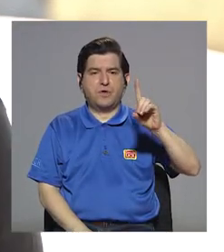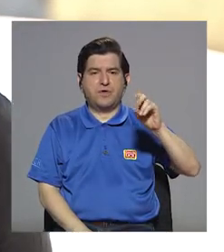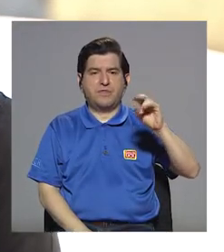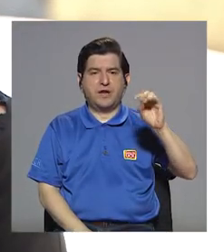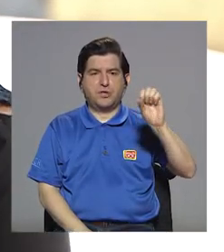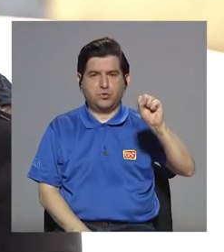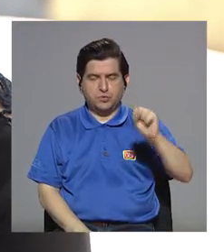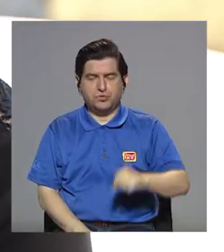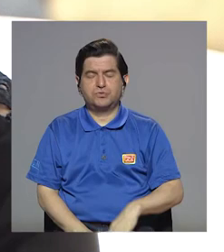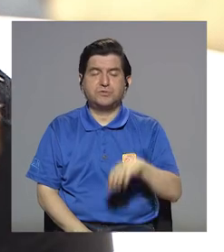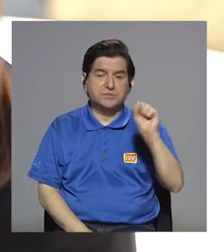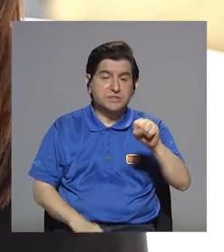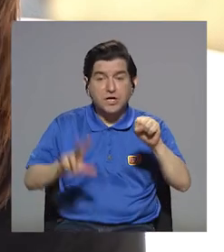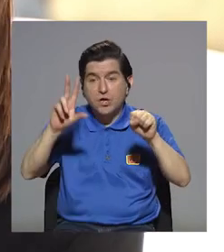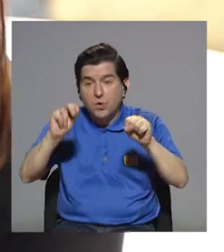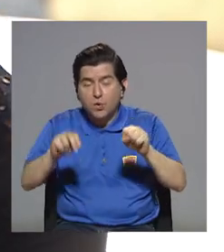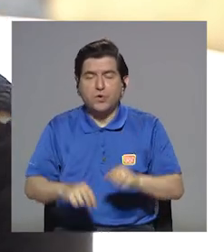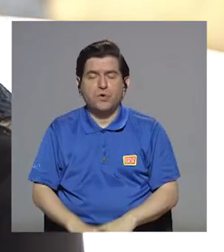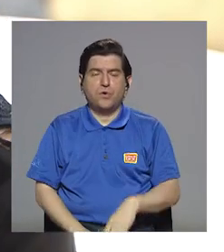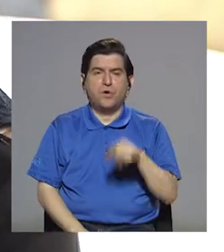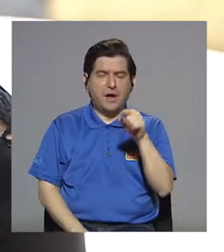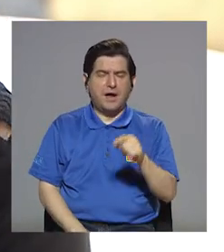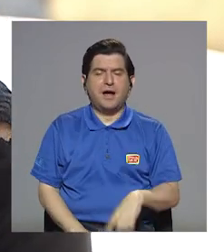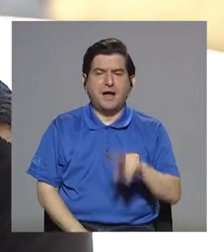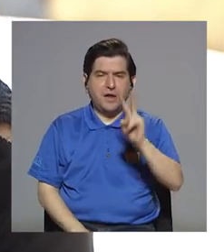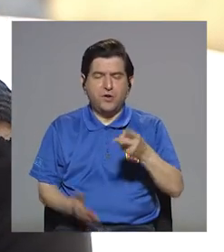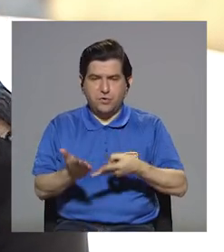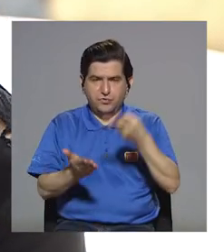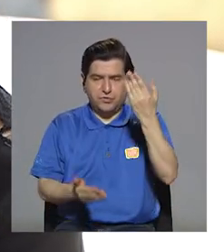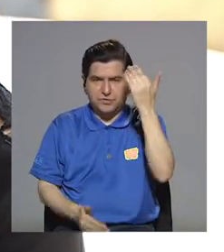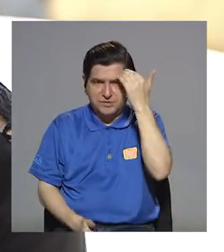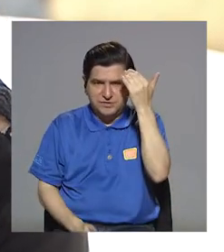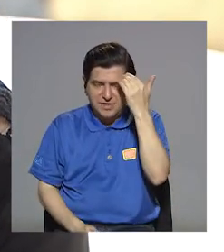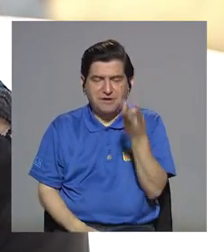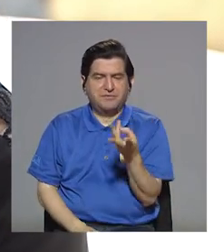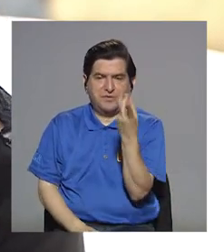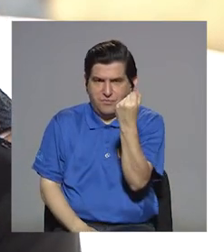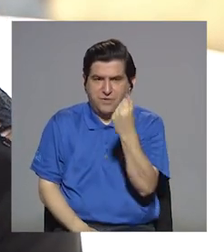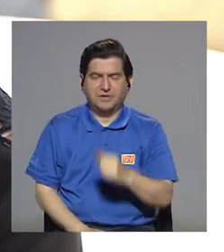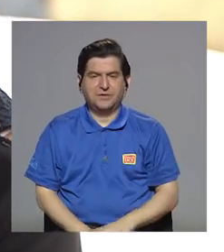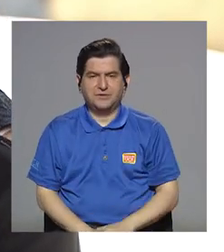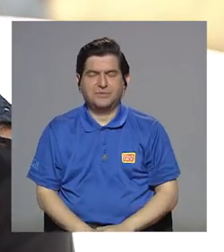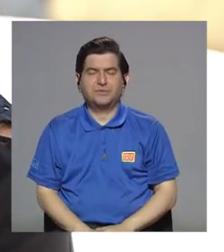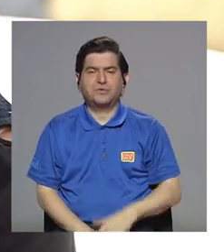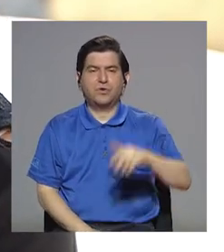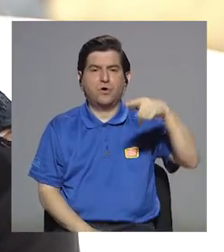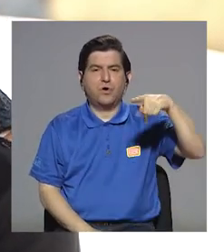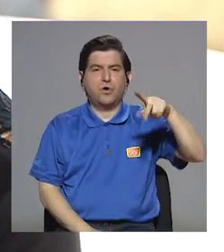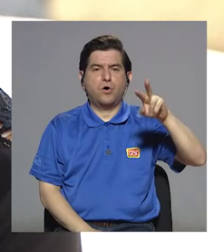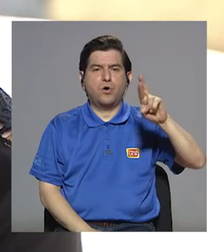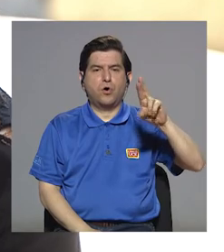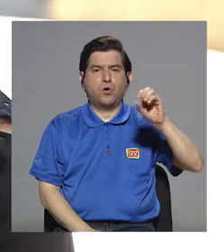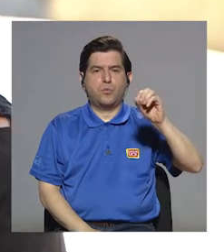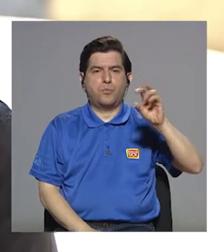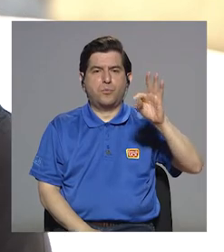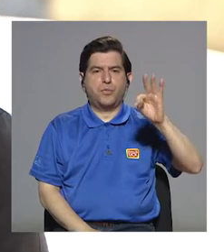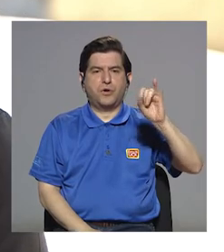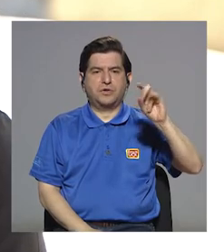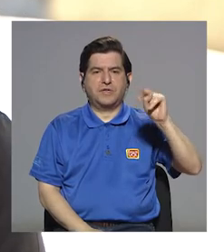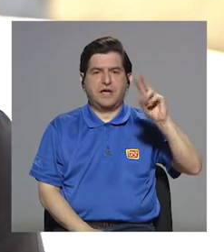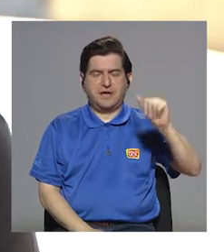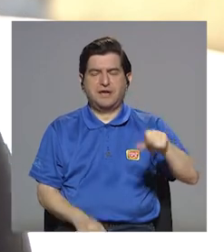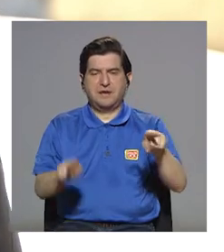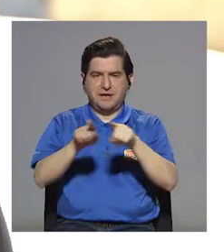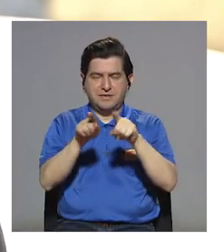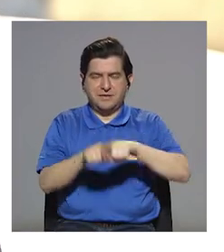carbohidratos o no, necesito obtener estos dos valores para saber el valor de carbohidratos. La proteína nosotros la hacemos, también está el sodio, que